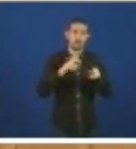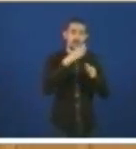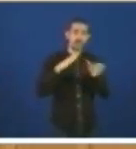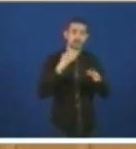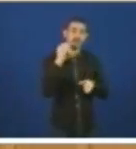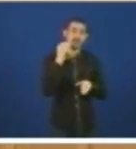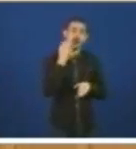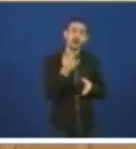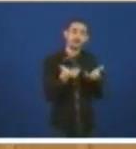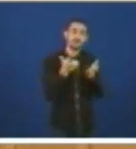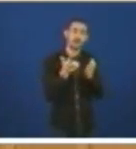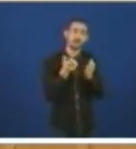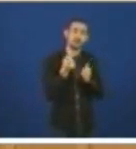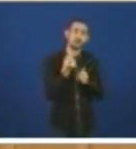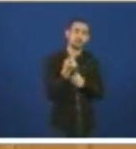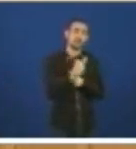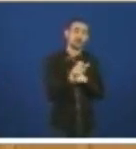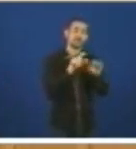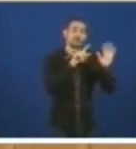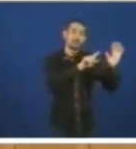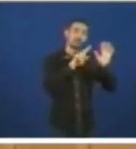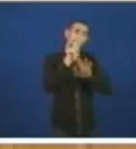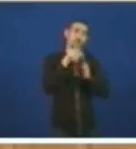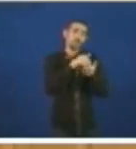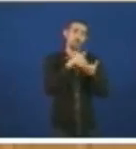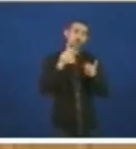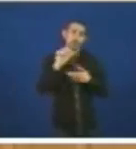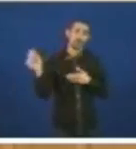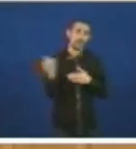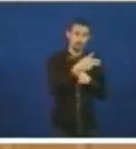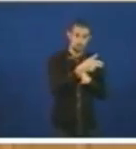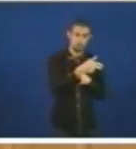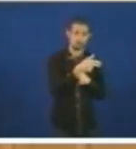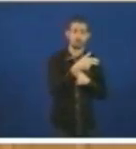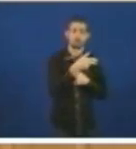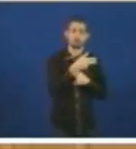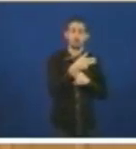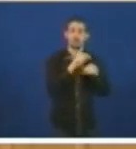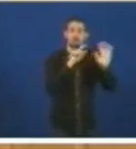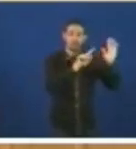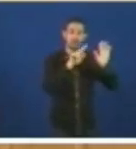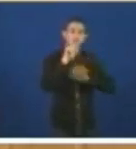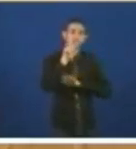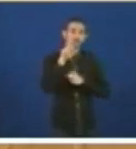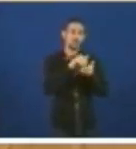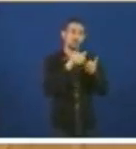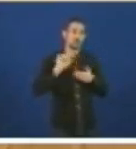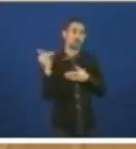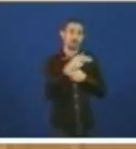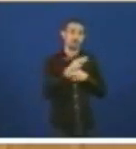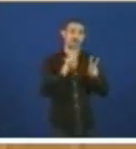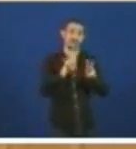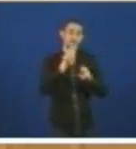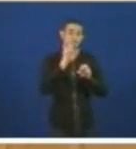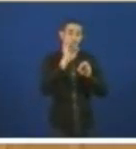beneficios máis de 67 millóns de euros. 67 millóns de euros antes de impostos